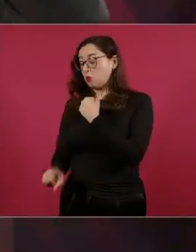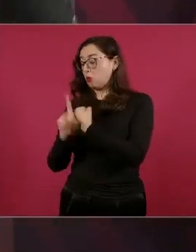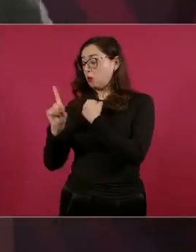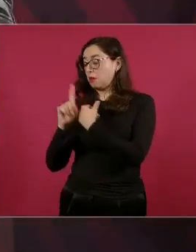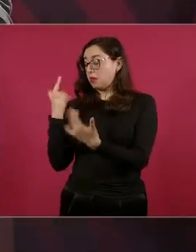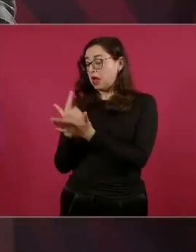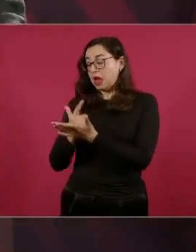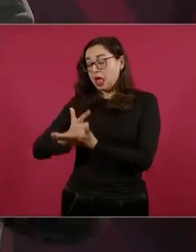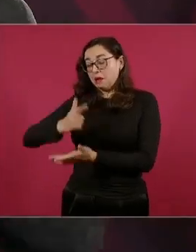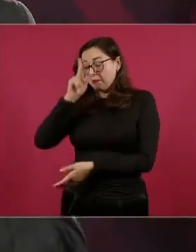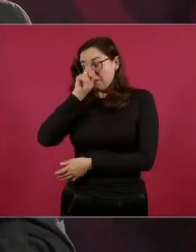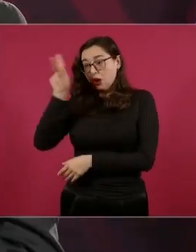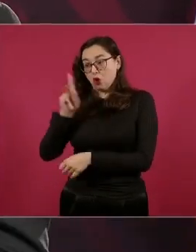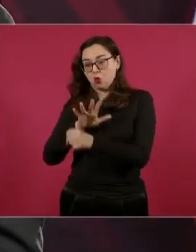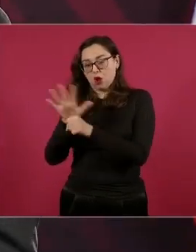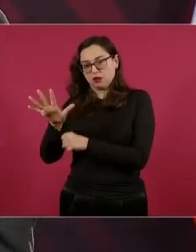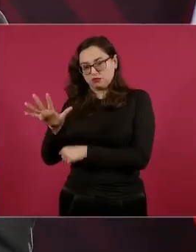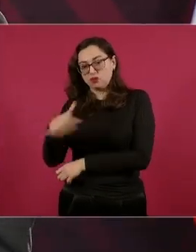de México, la corrupción.